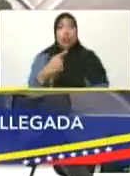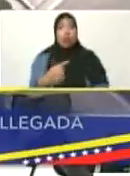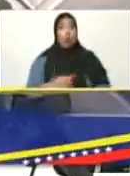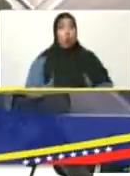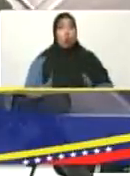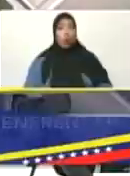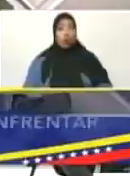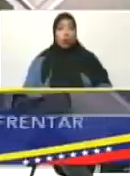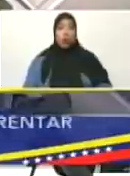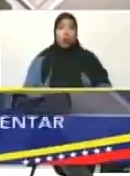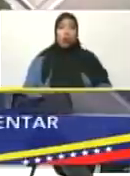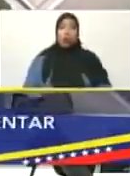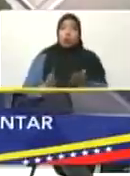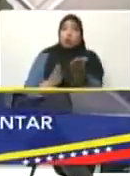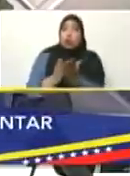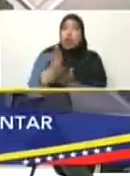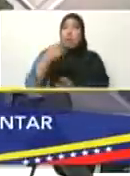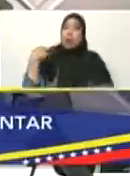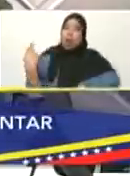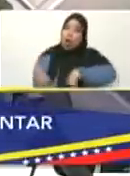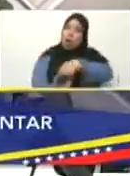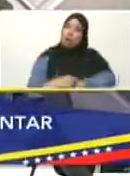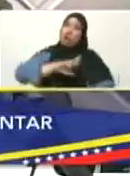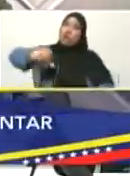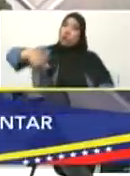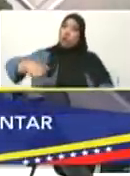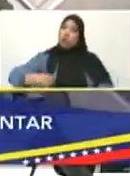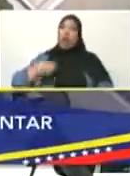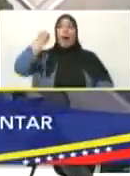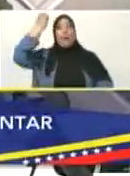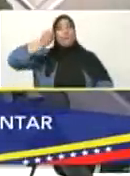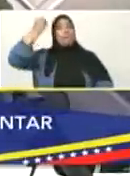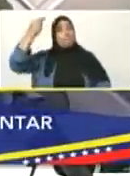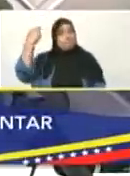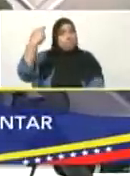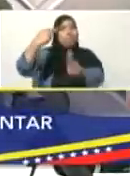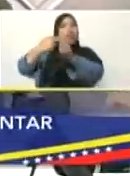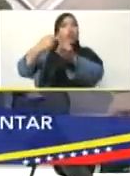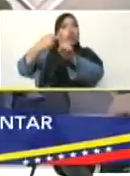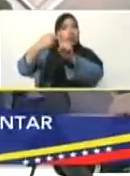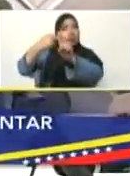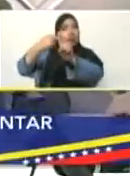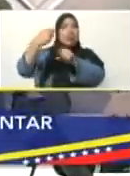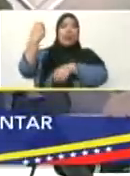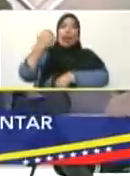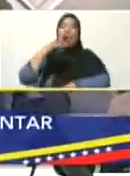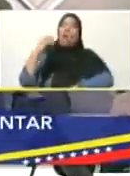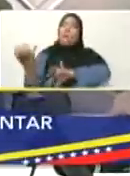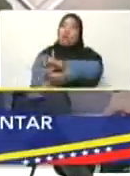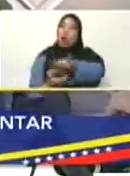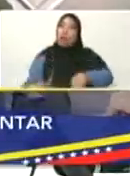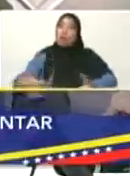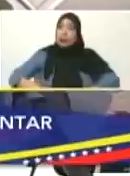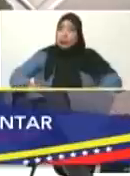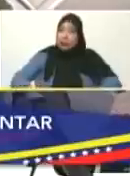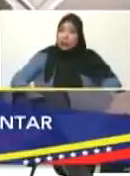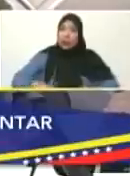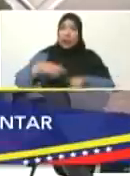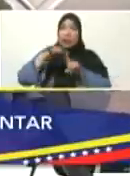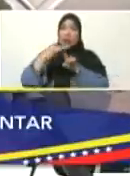Siempre nosotros, como revolucionarios, somos optimistas. Cuando enfrentamos circunstancias difíciles, duras,